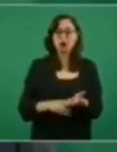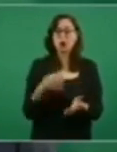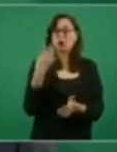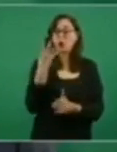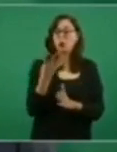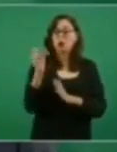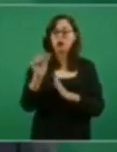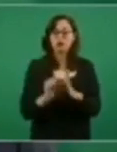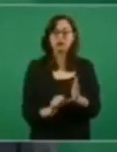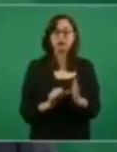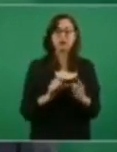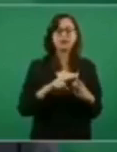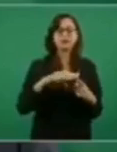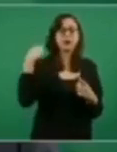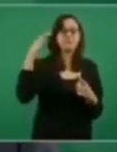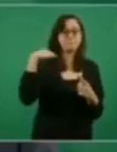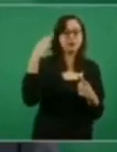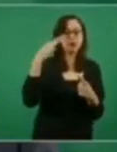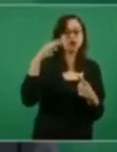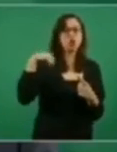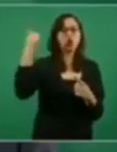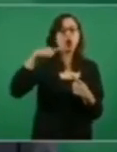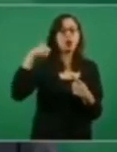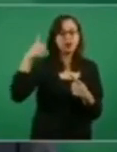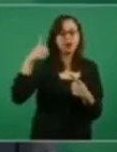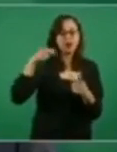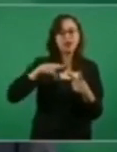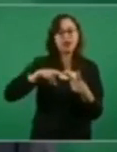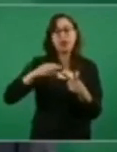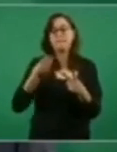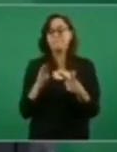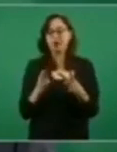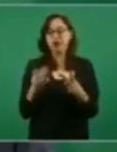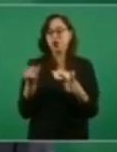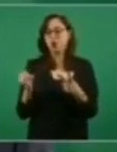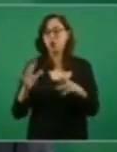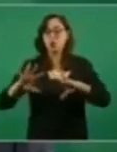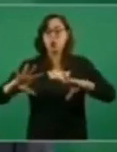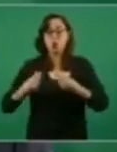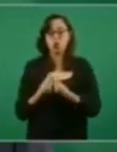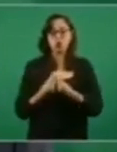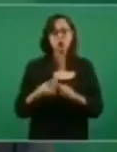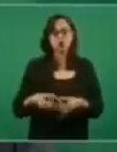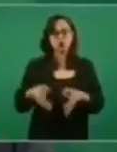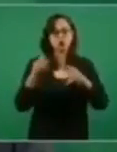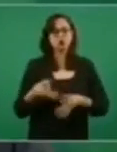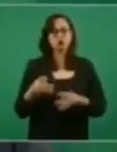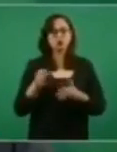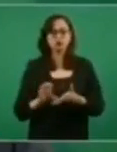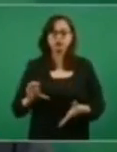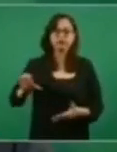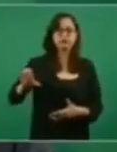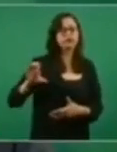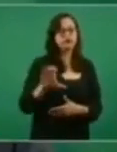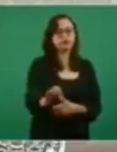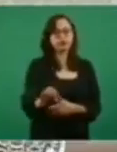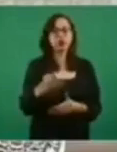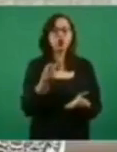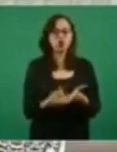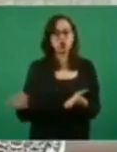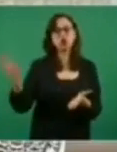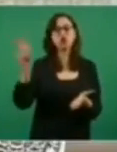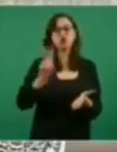último, Javier May anticipó que el mes de marzo se pagará por adelantado el siguiente bimestre, recibiendo el doble de pensión.